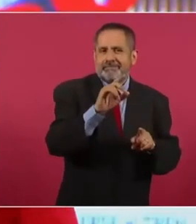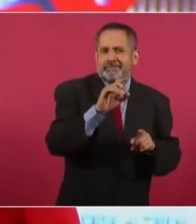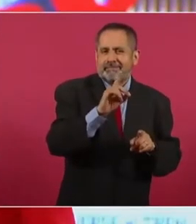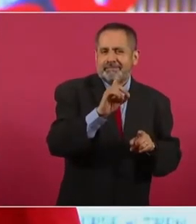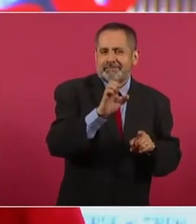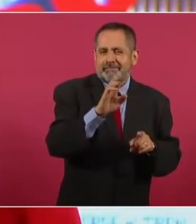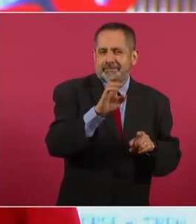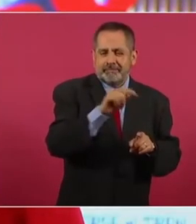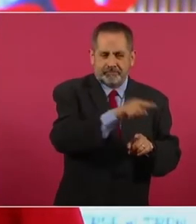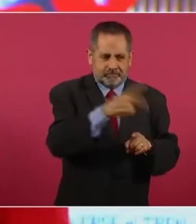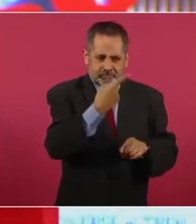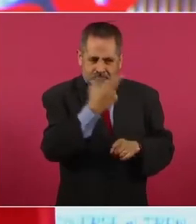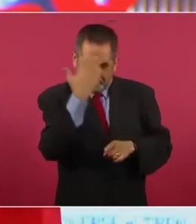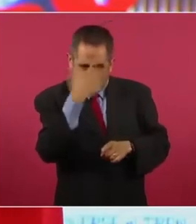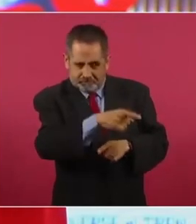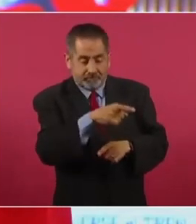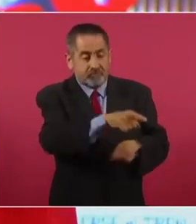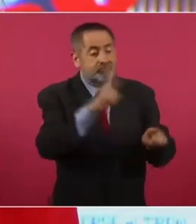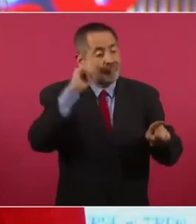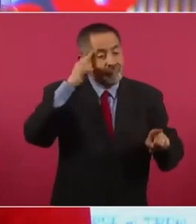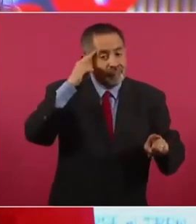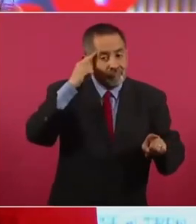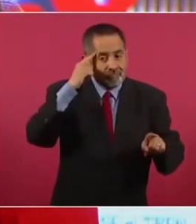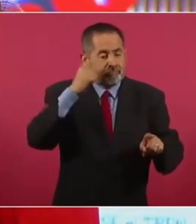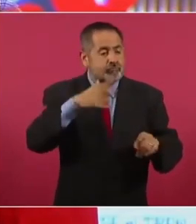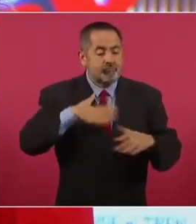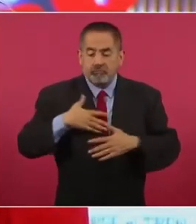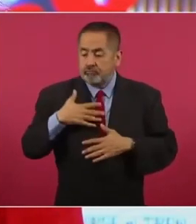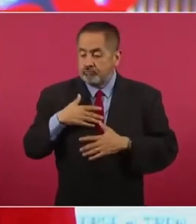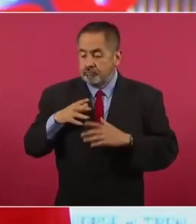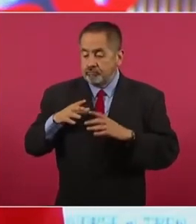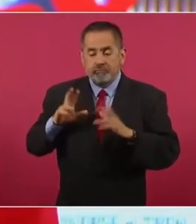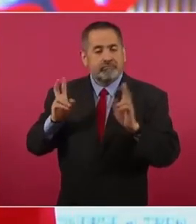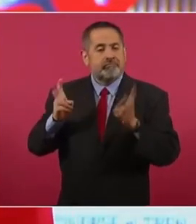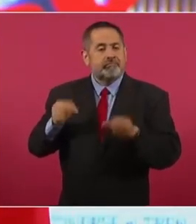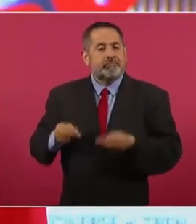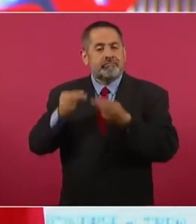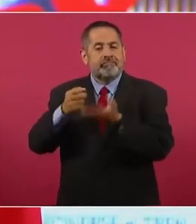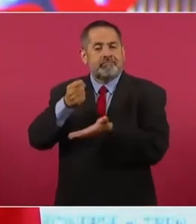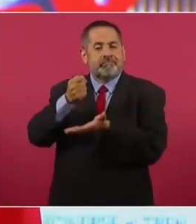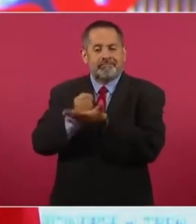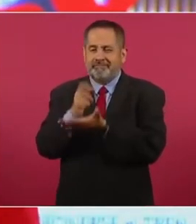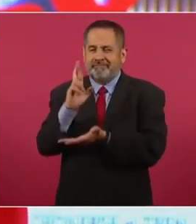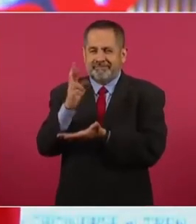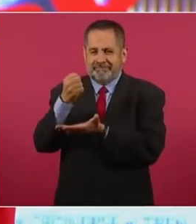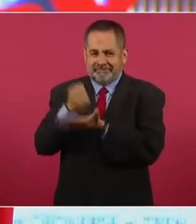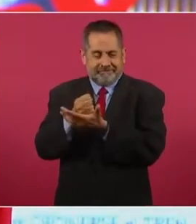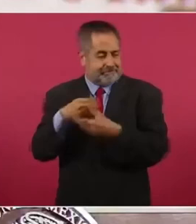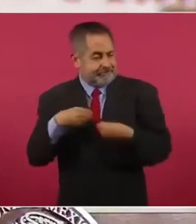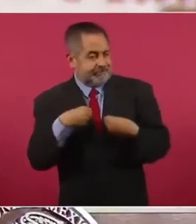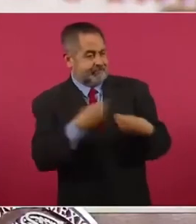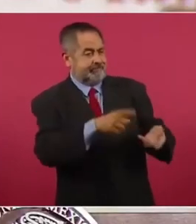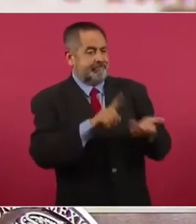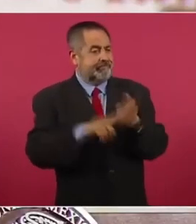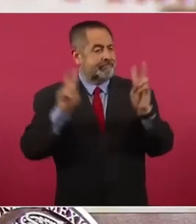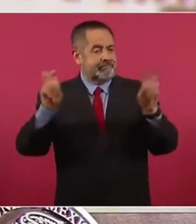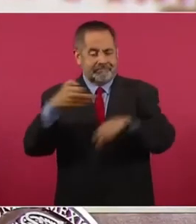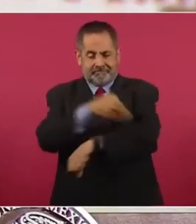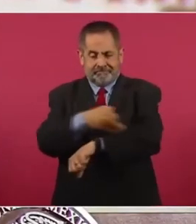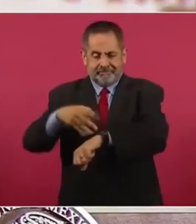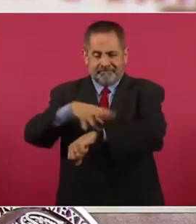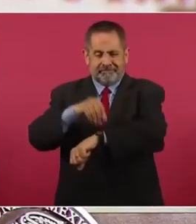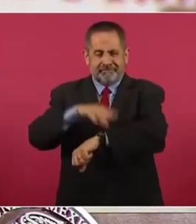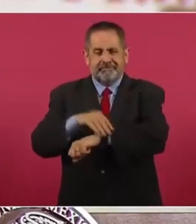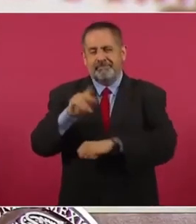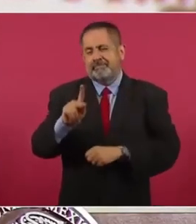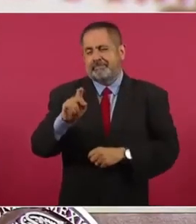es que estás enojado porque quieres que te regalemos nuestros derechos de la familia Peluche.